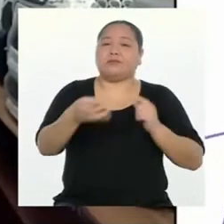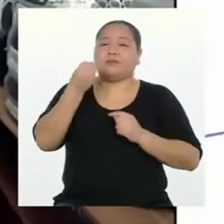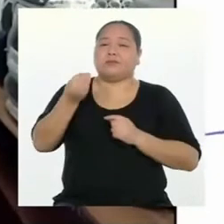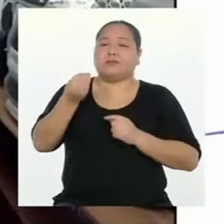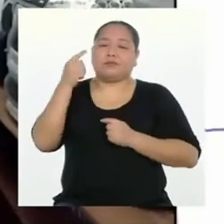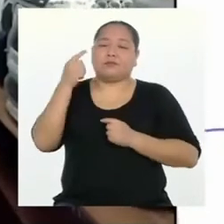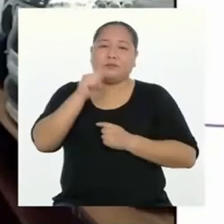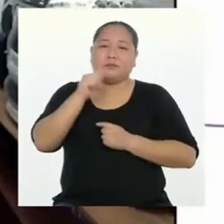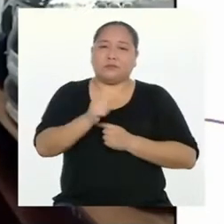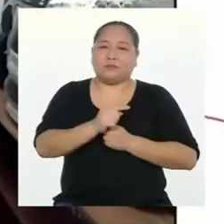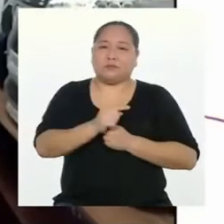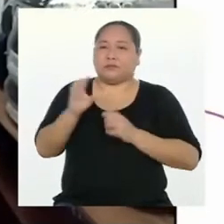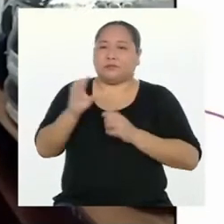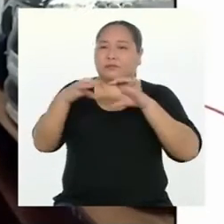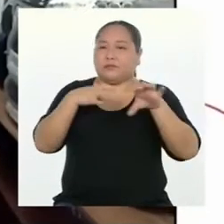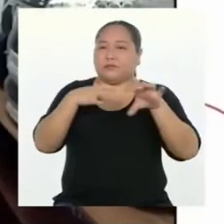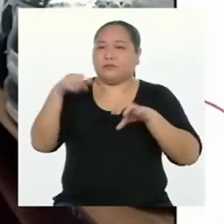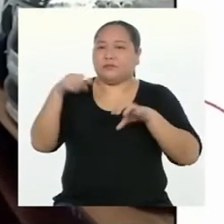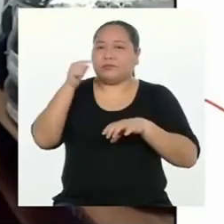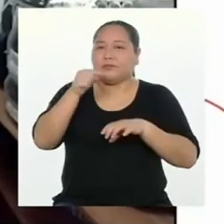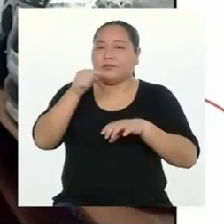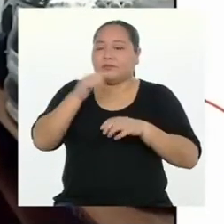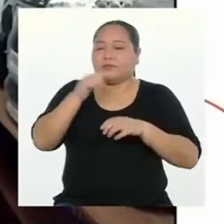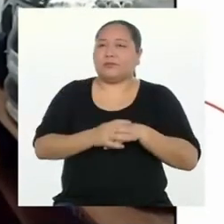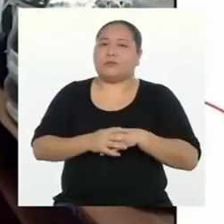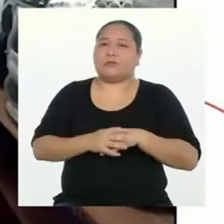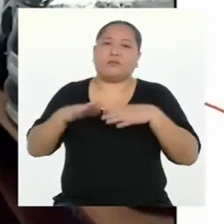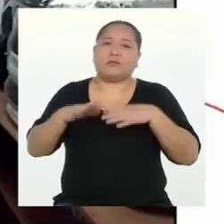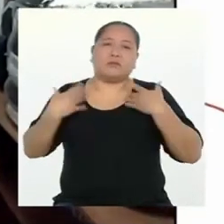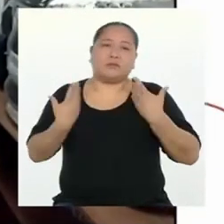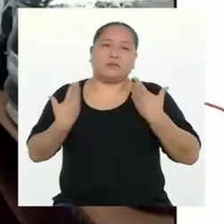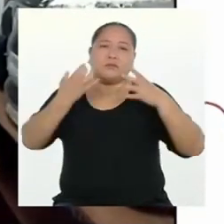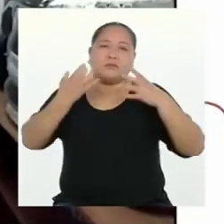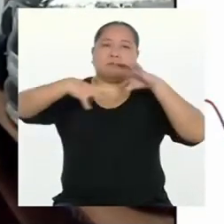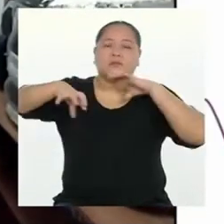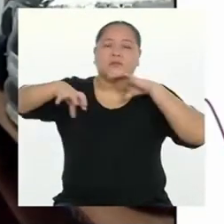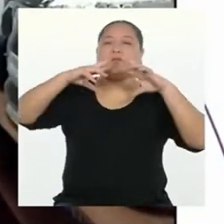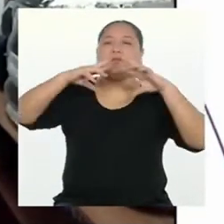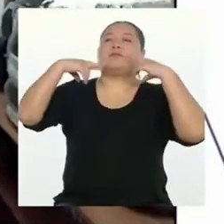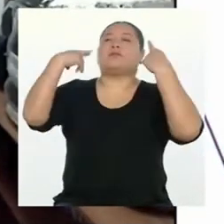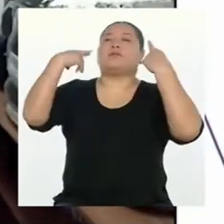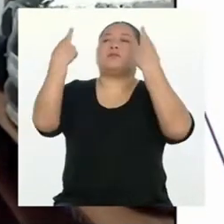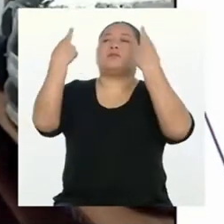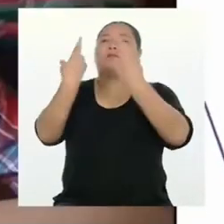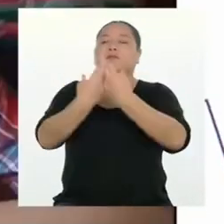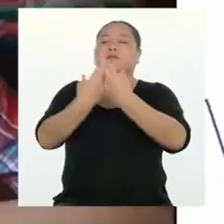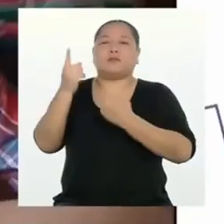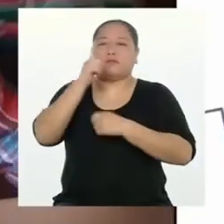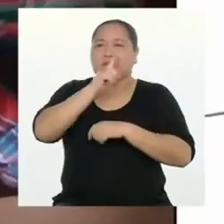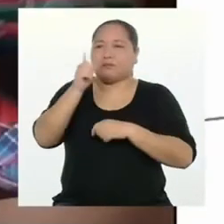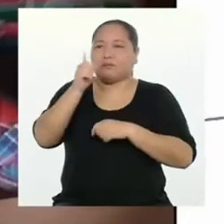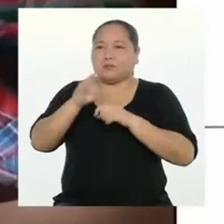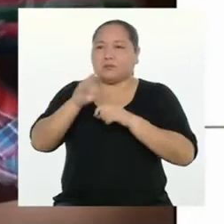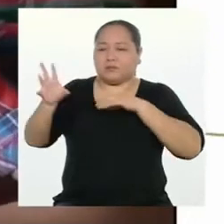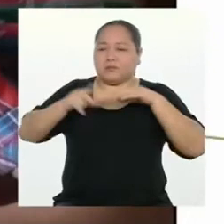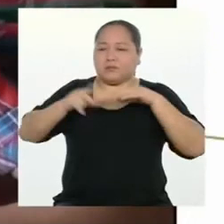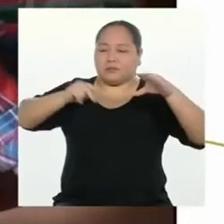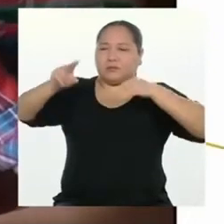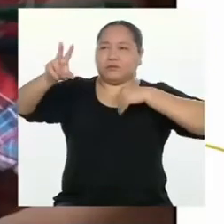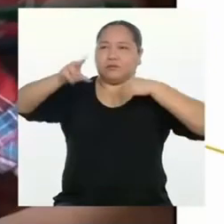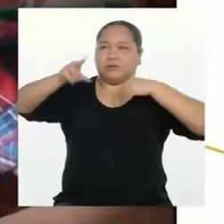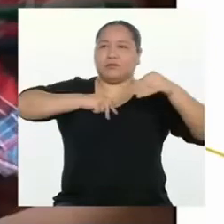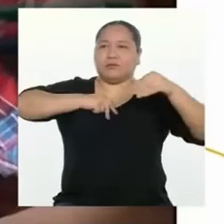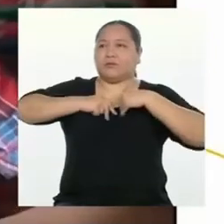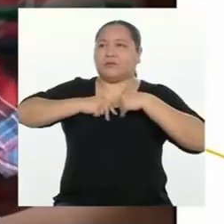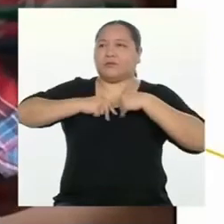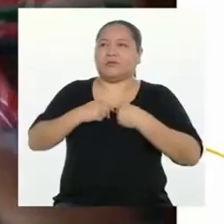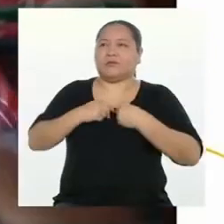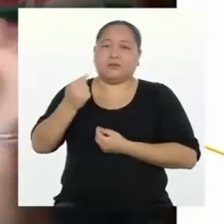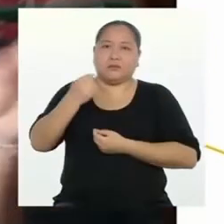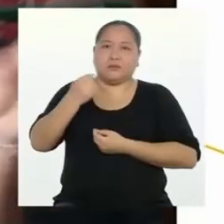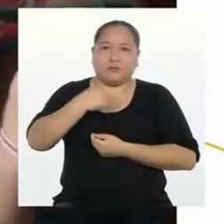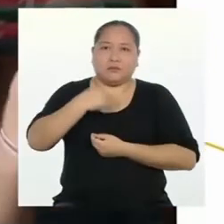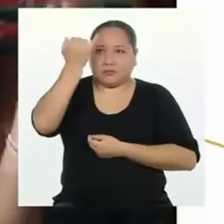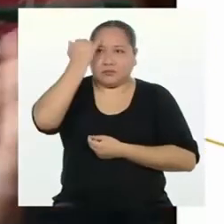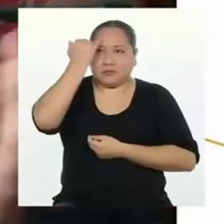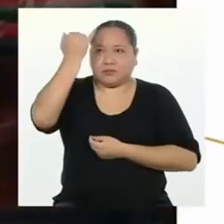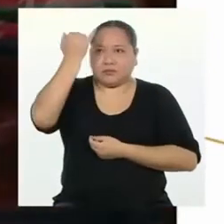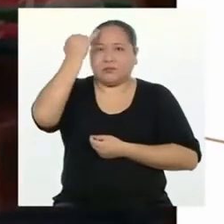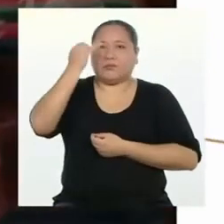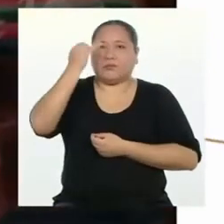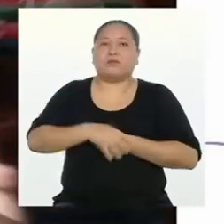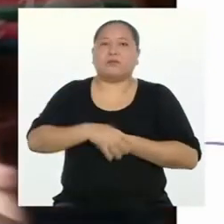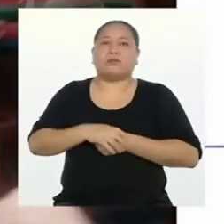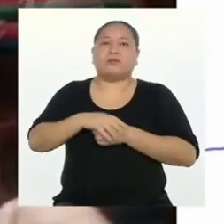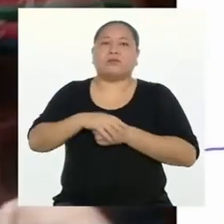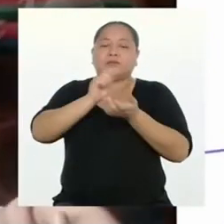vez de hacer eso podemos hacer reuniones virtuales y evitar el contagio. Bueno, yo tuve la idea de hacer un texto